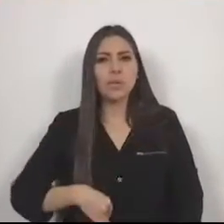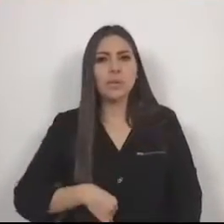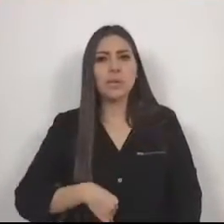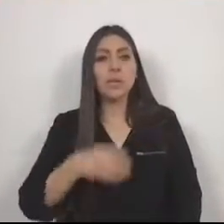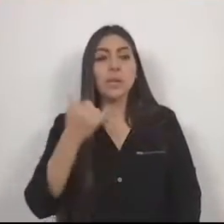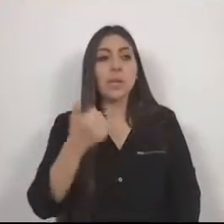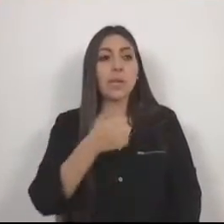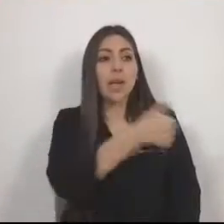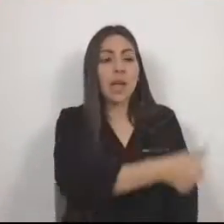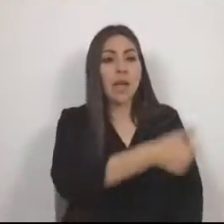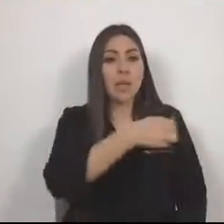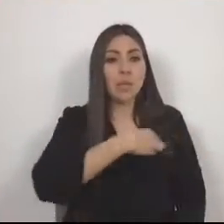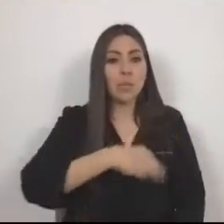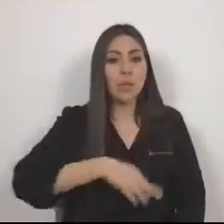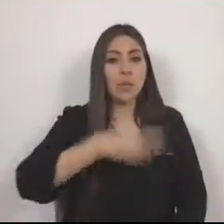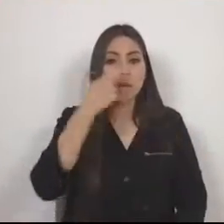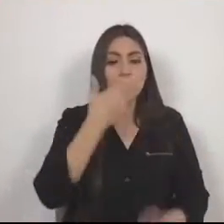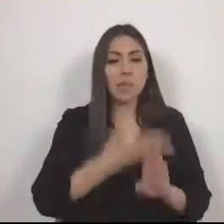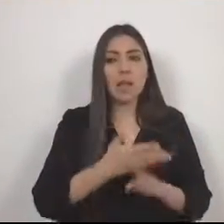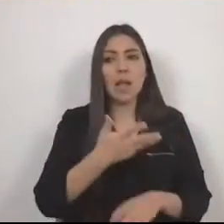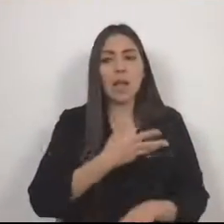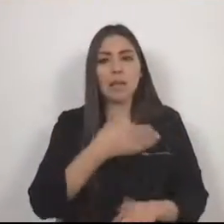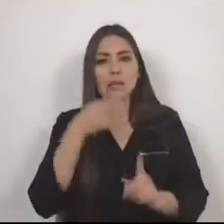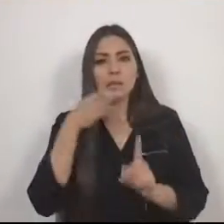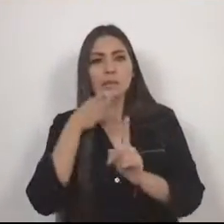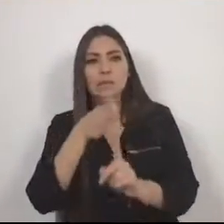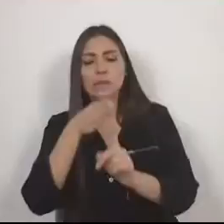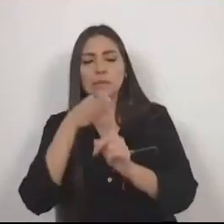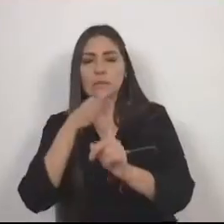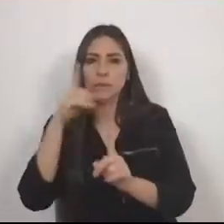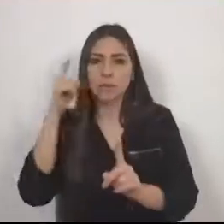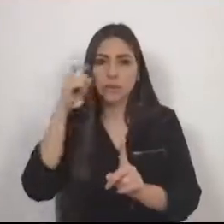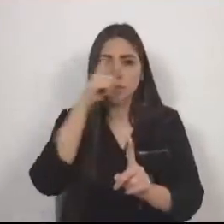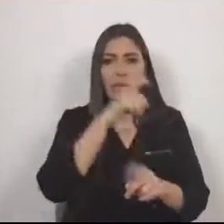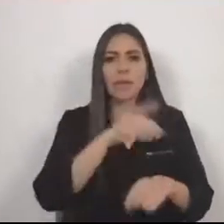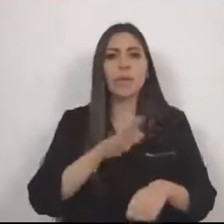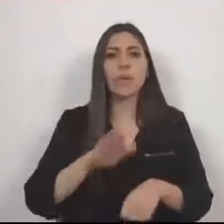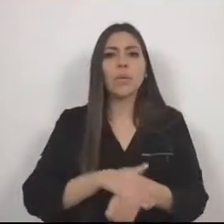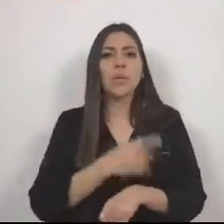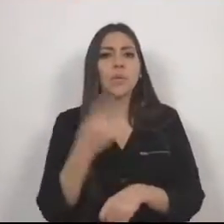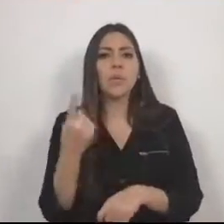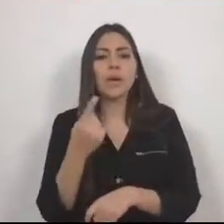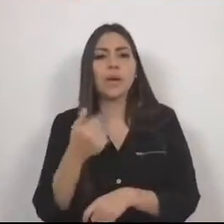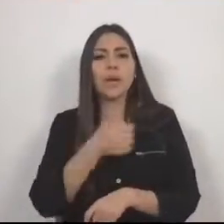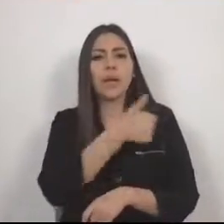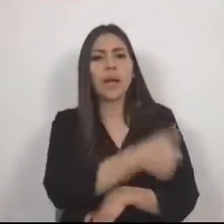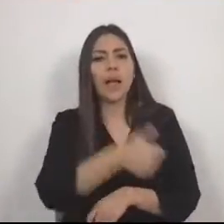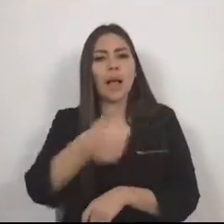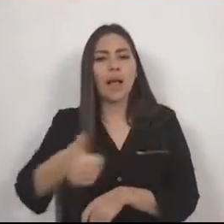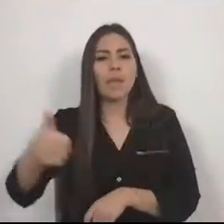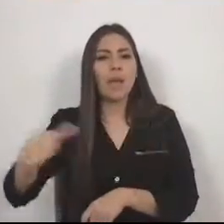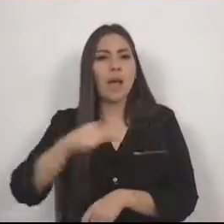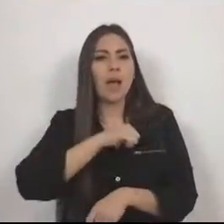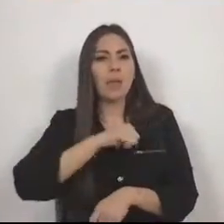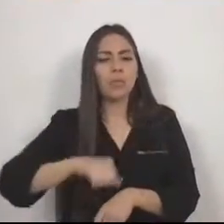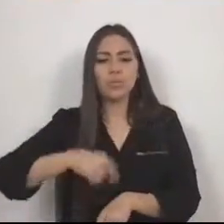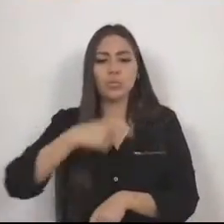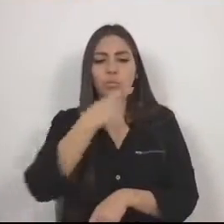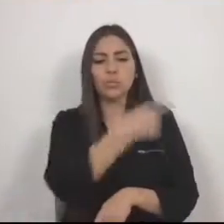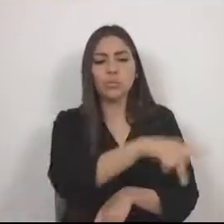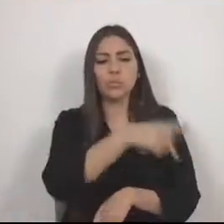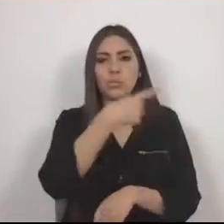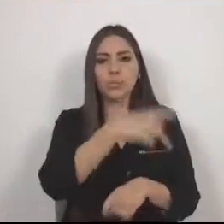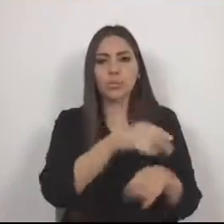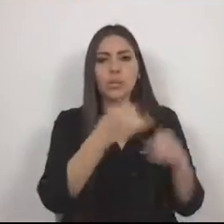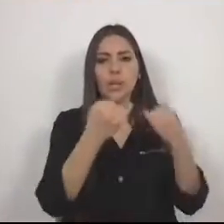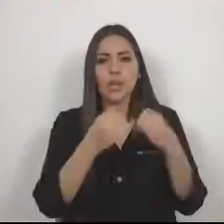responsabilidad grandes retos, pues con base en la autonomía que tienen los ayuntamientos fundamentado en el